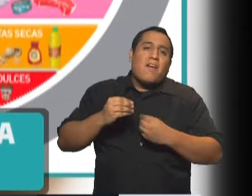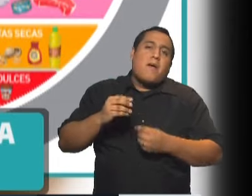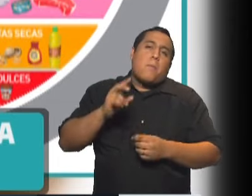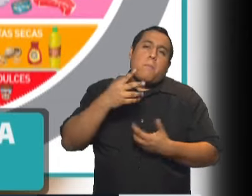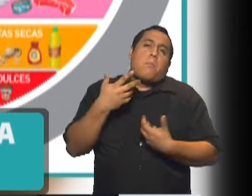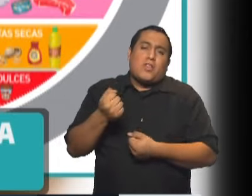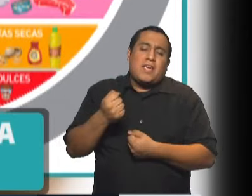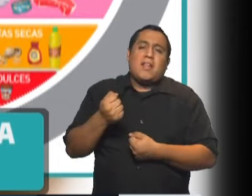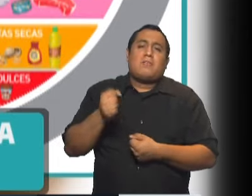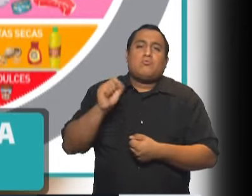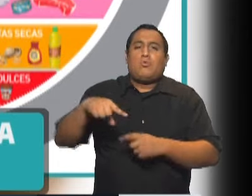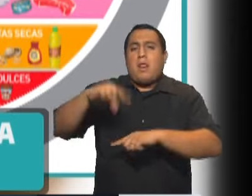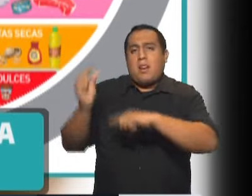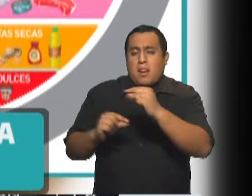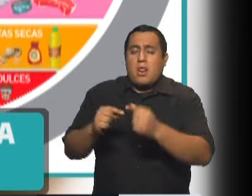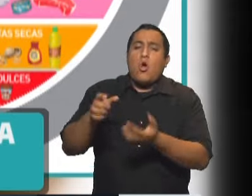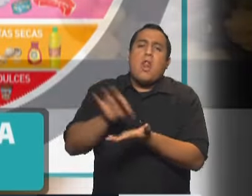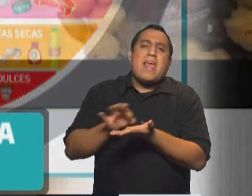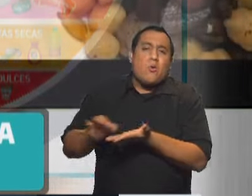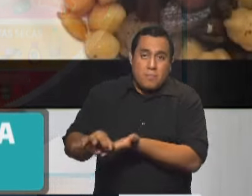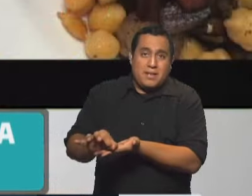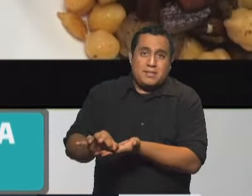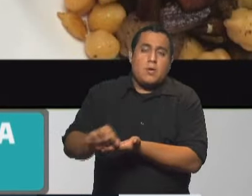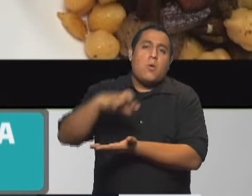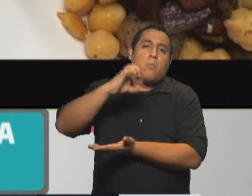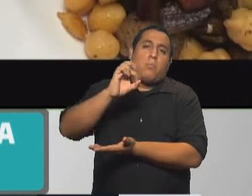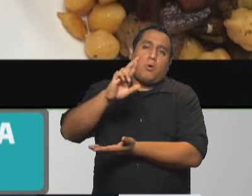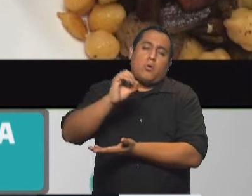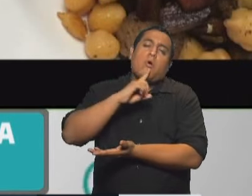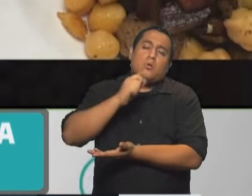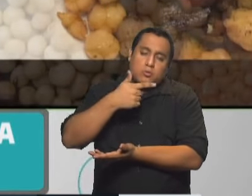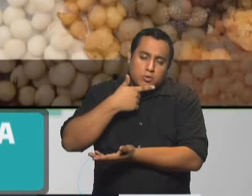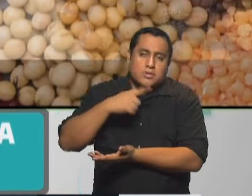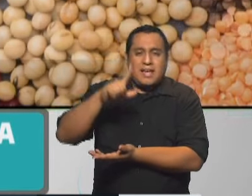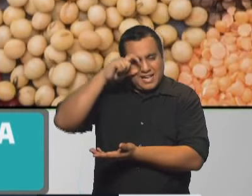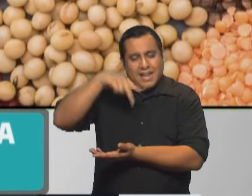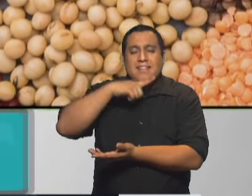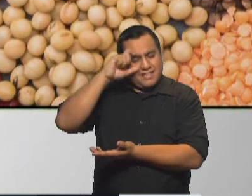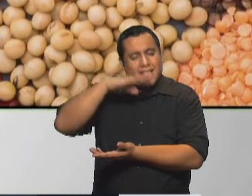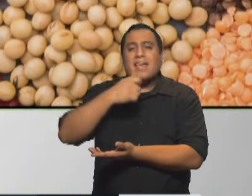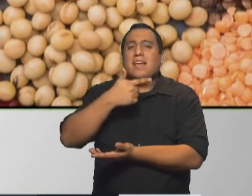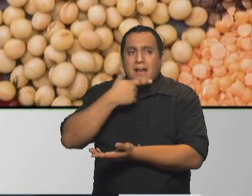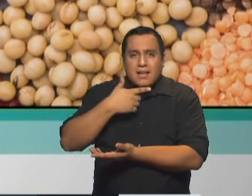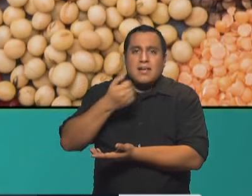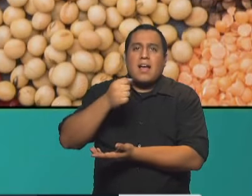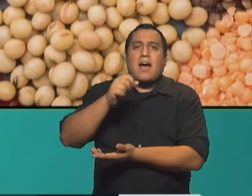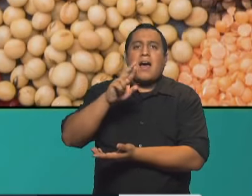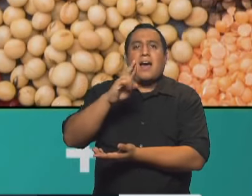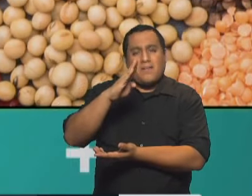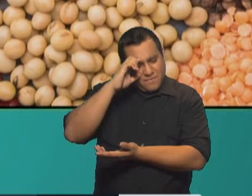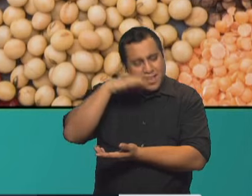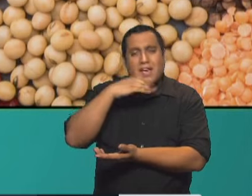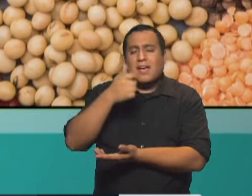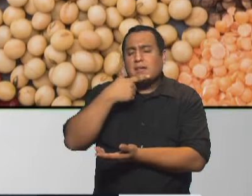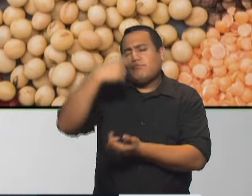vegetal como las legumbres por ejemplo y acá entran los porotos garbanzos lentejas habas arvejas todos esos grupos